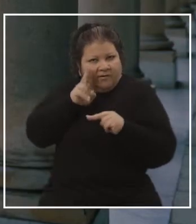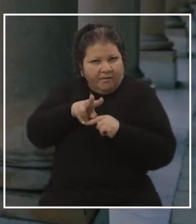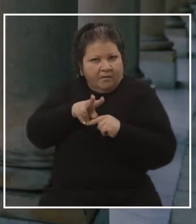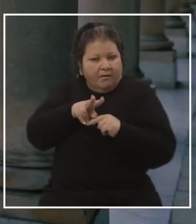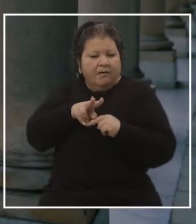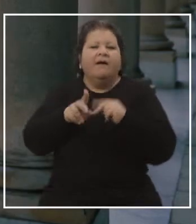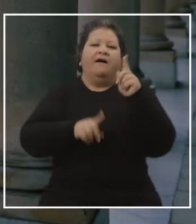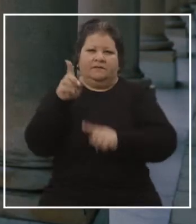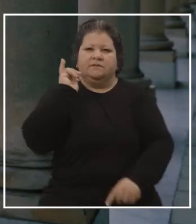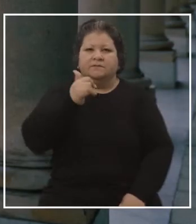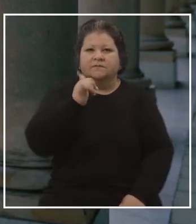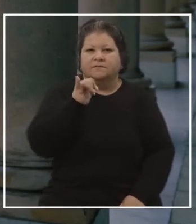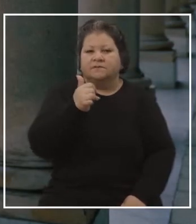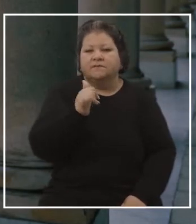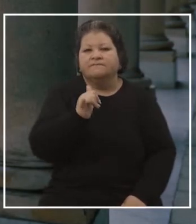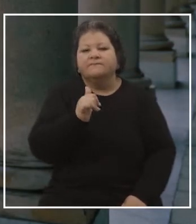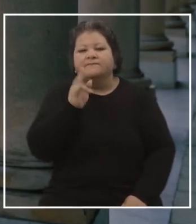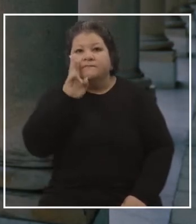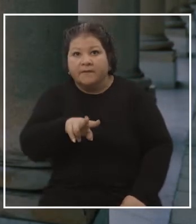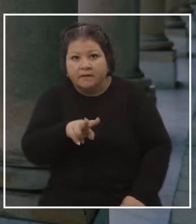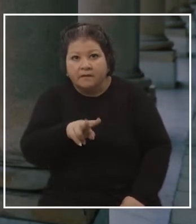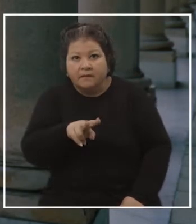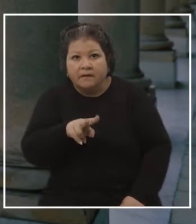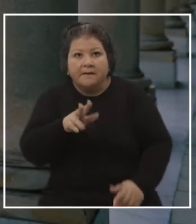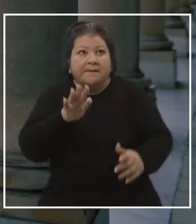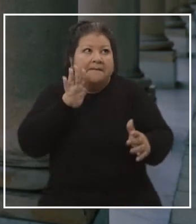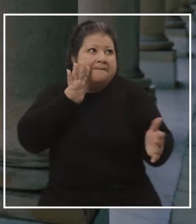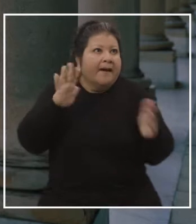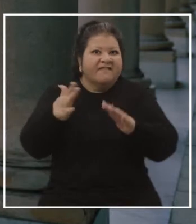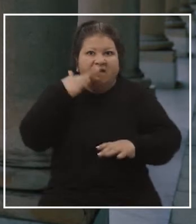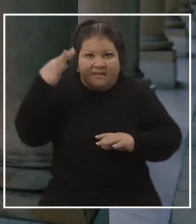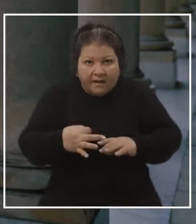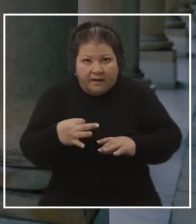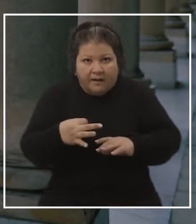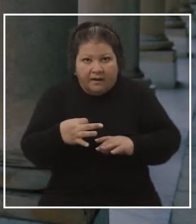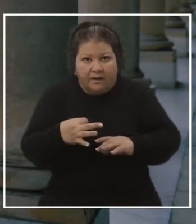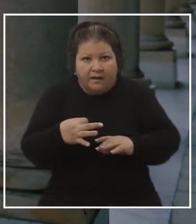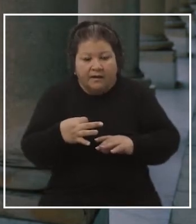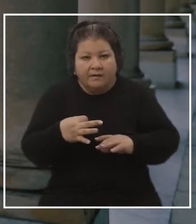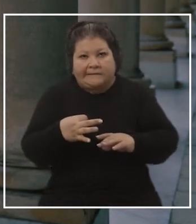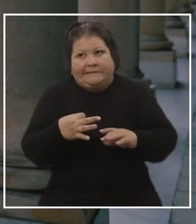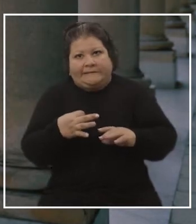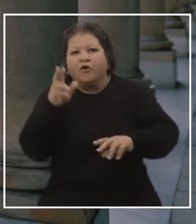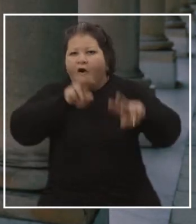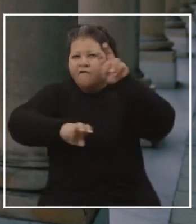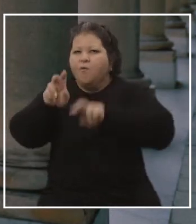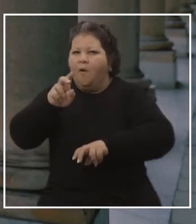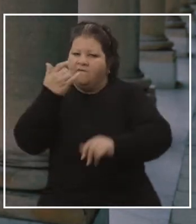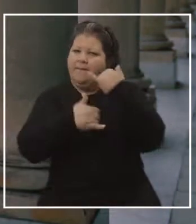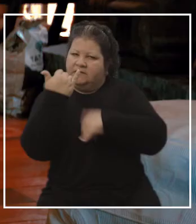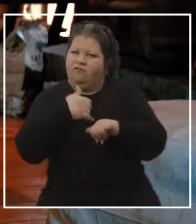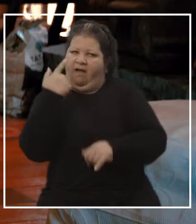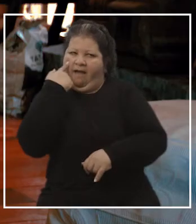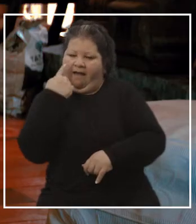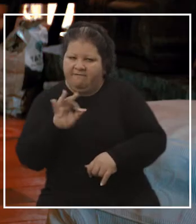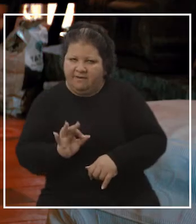veces sí, uno ve las cosas y parecería que fuera verdad. Trato de averiguar a ver si es verdad o